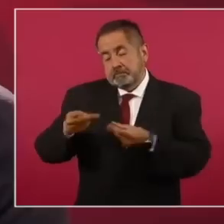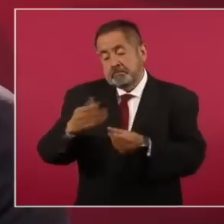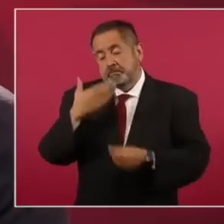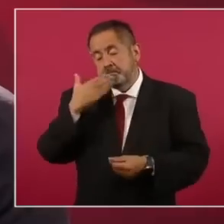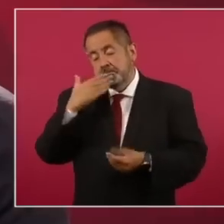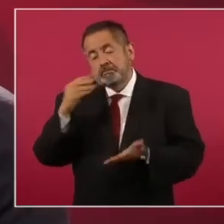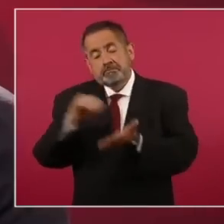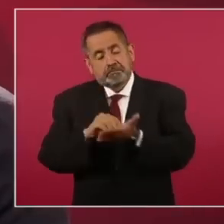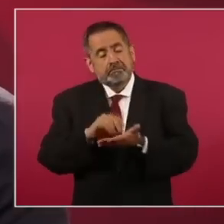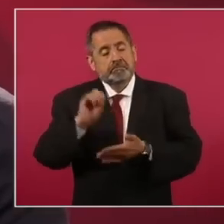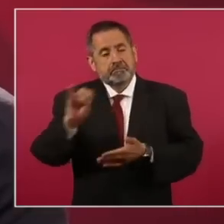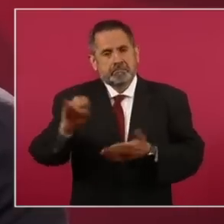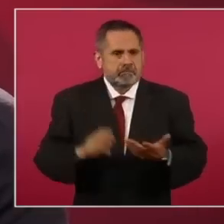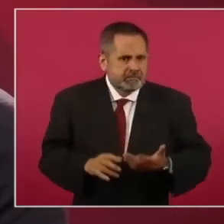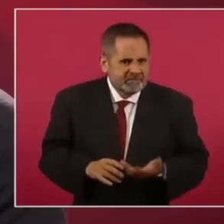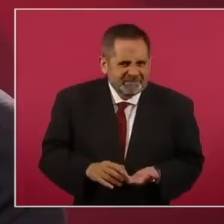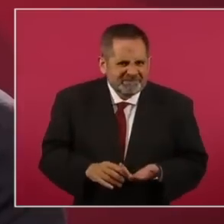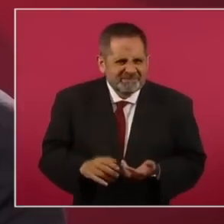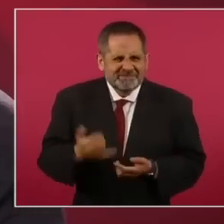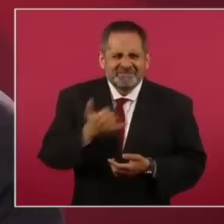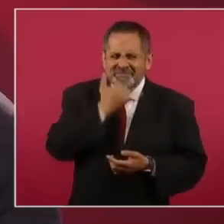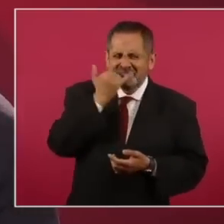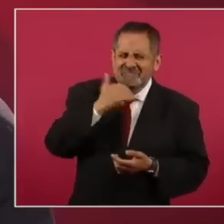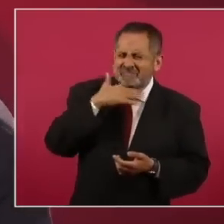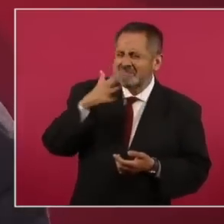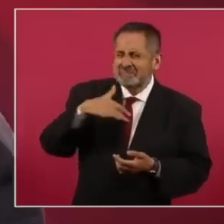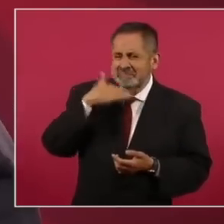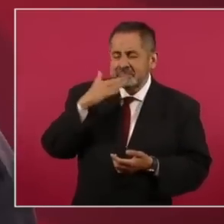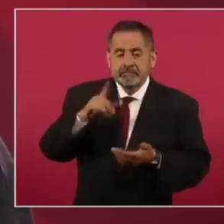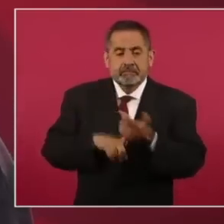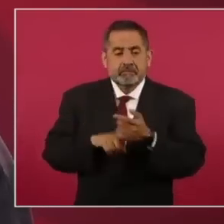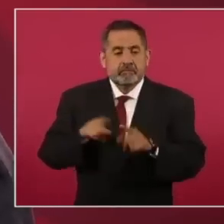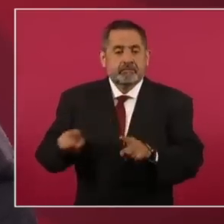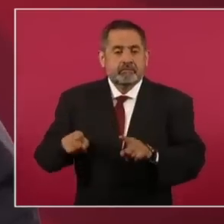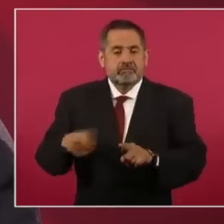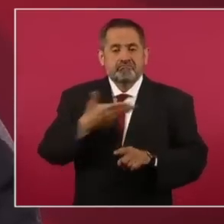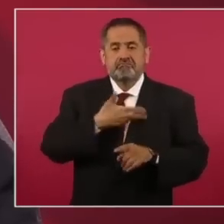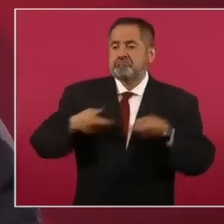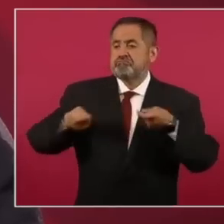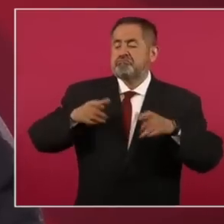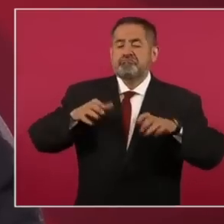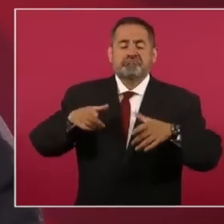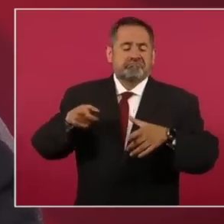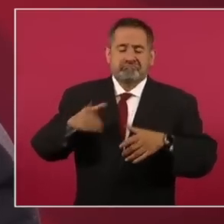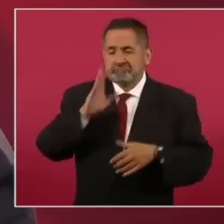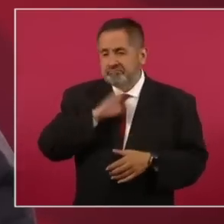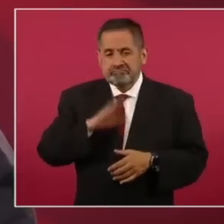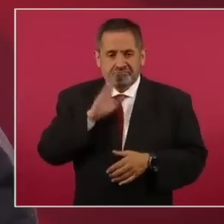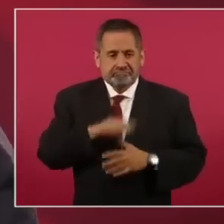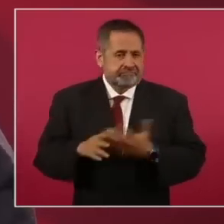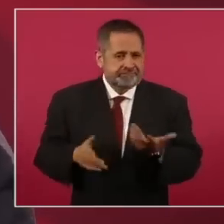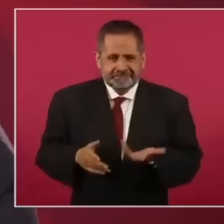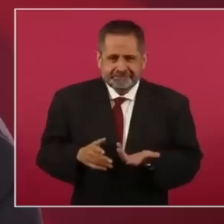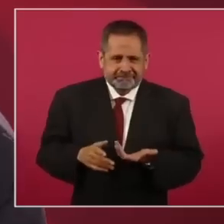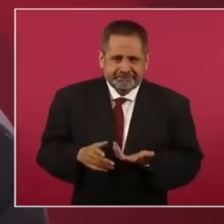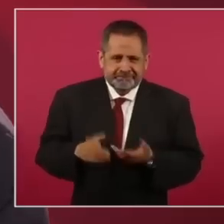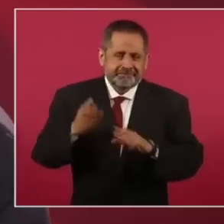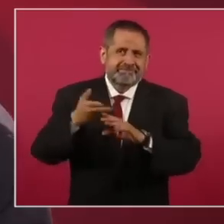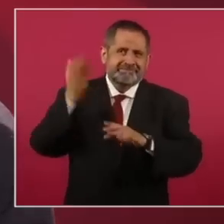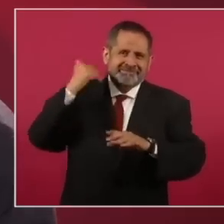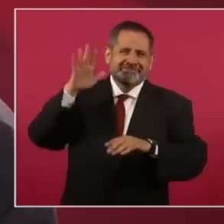Y es una de las cosas que apuntaló el presidencialismo, como se gestó